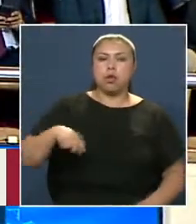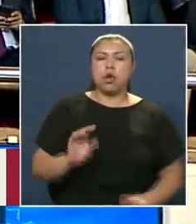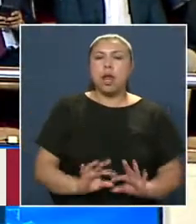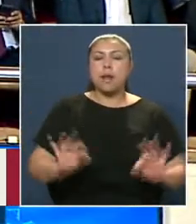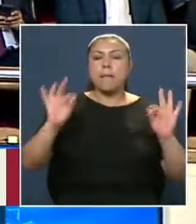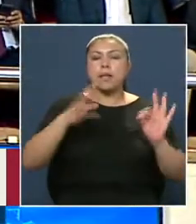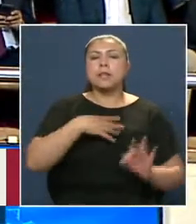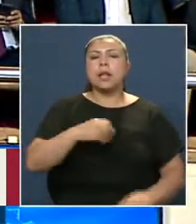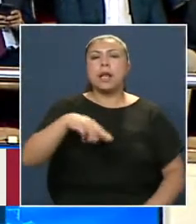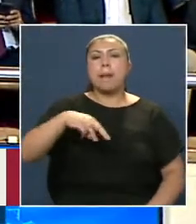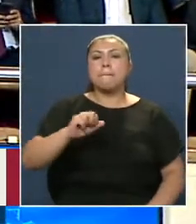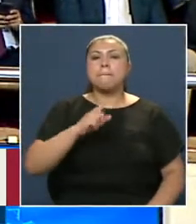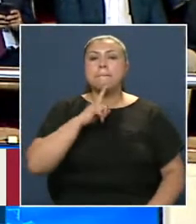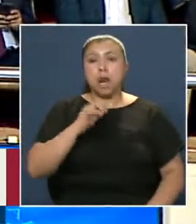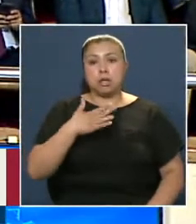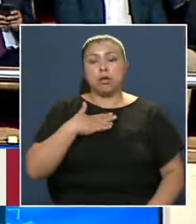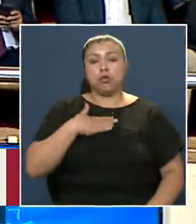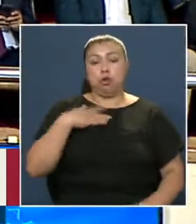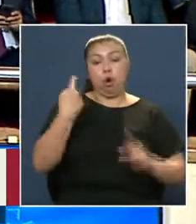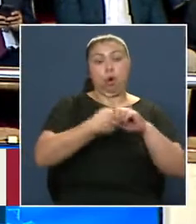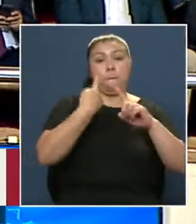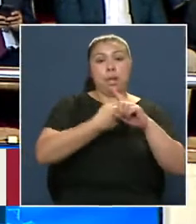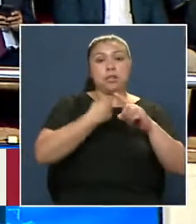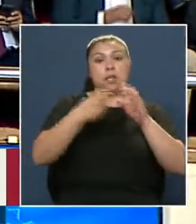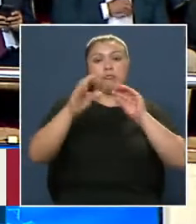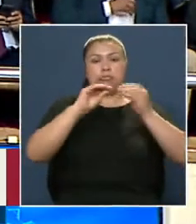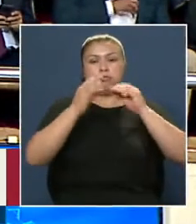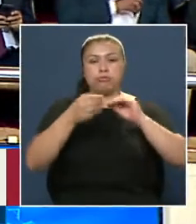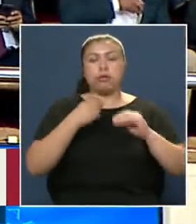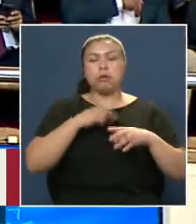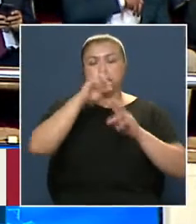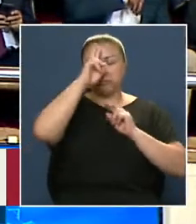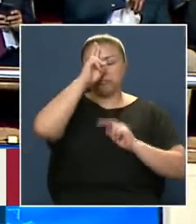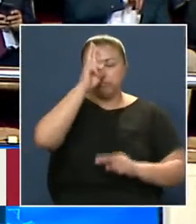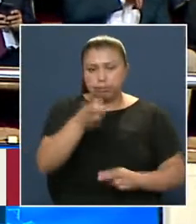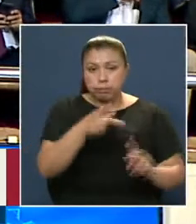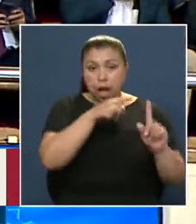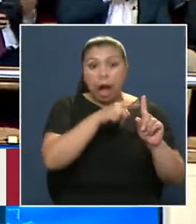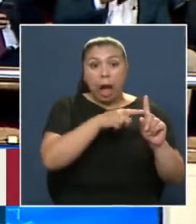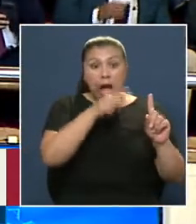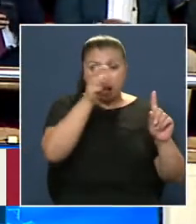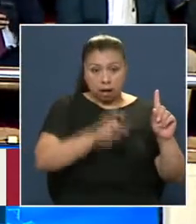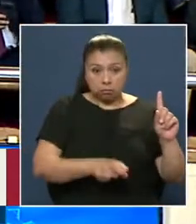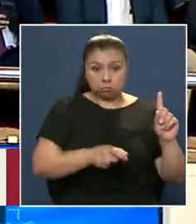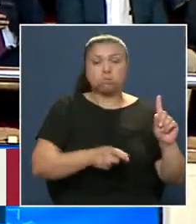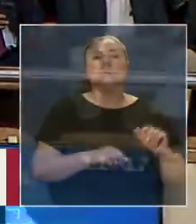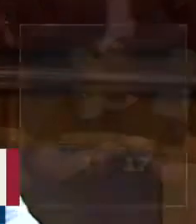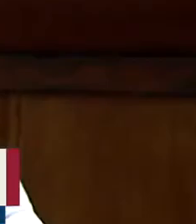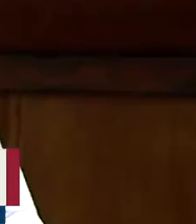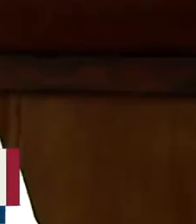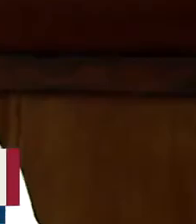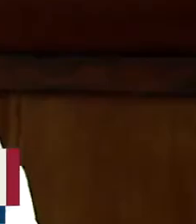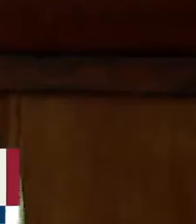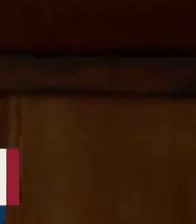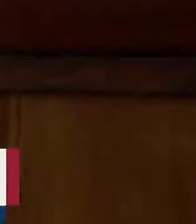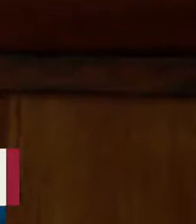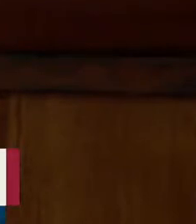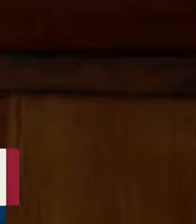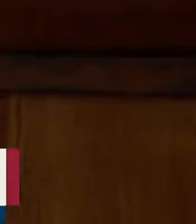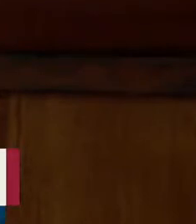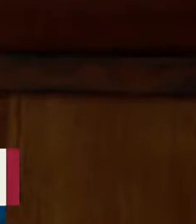su hija Marta Con quien tuve La oportunidad De conversar Previo a este homenaje Y lo primero Que me gustaría Decir es que